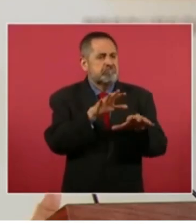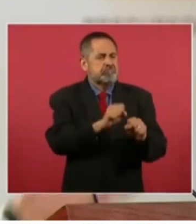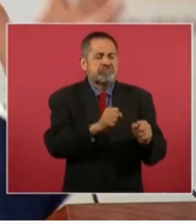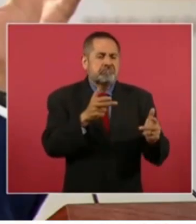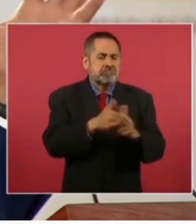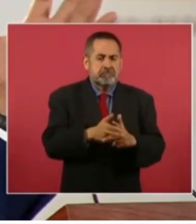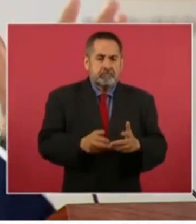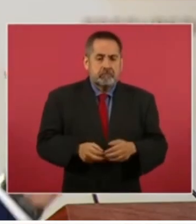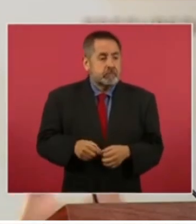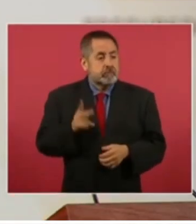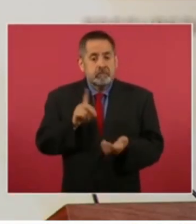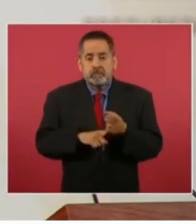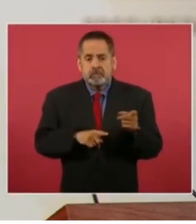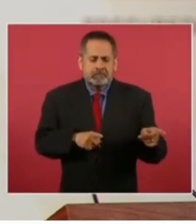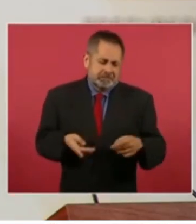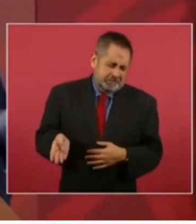pero pero era un hombre bueno